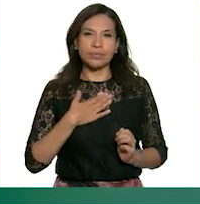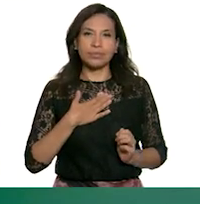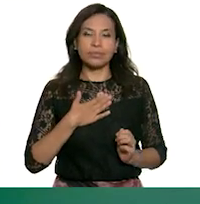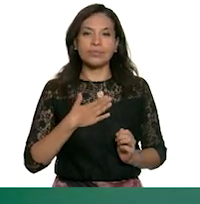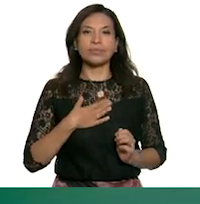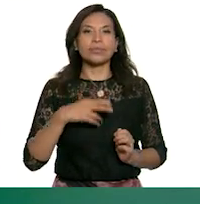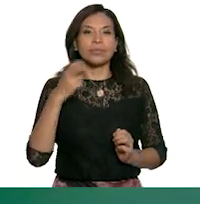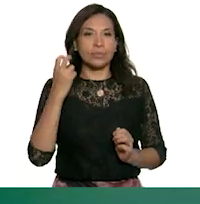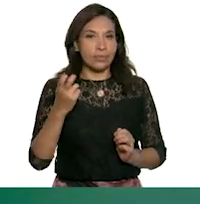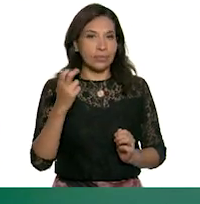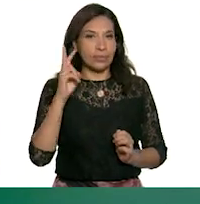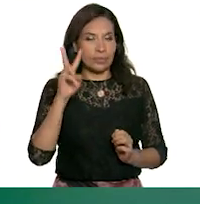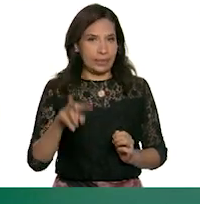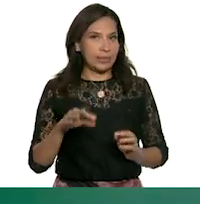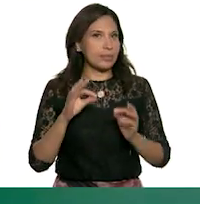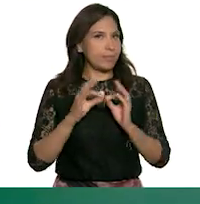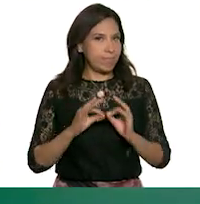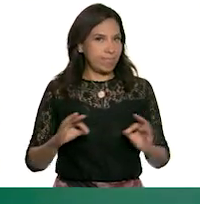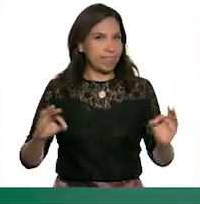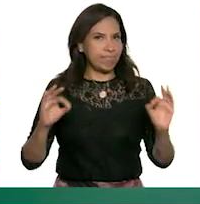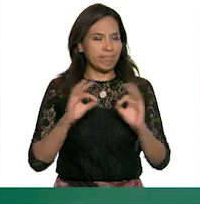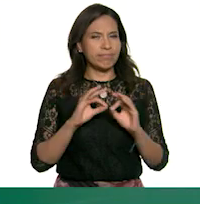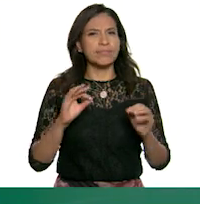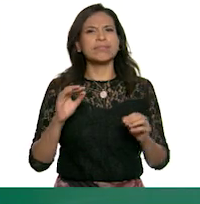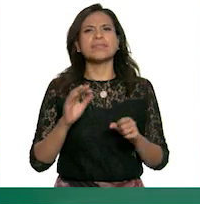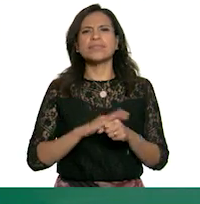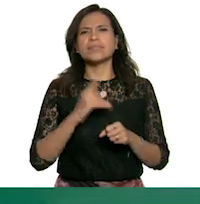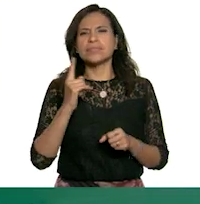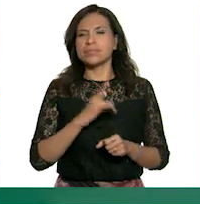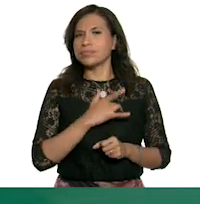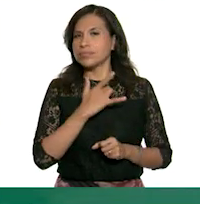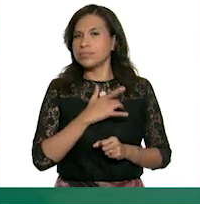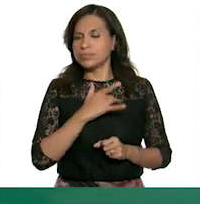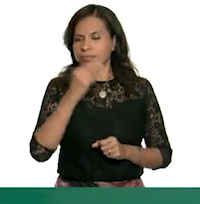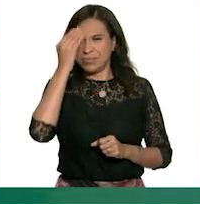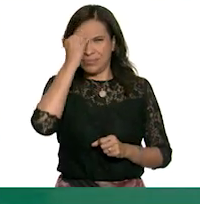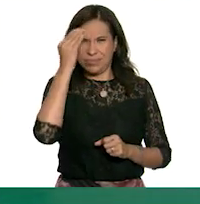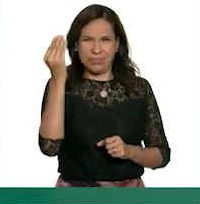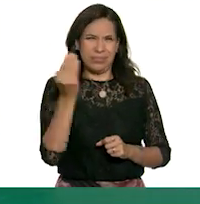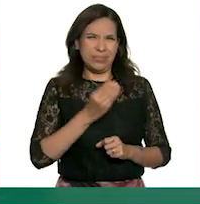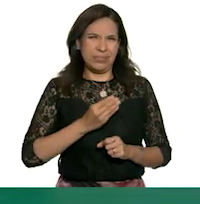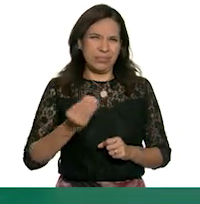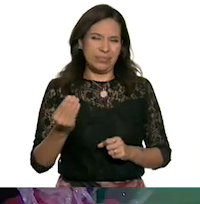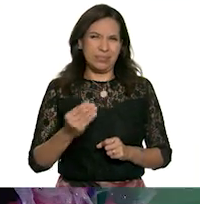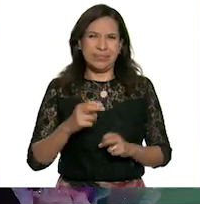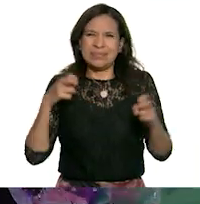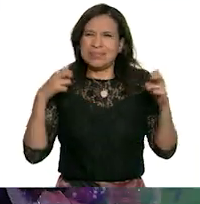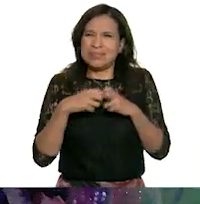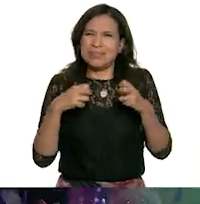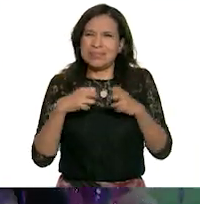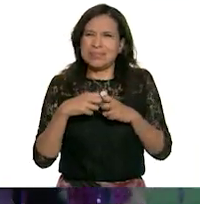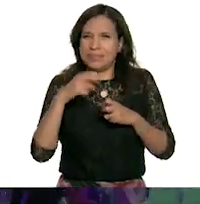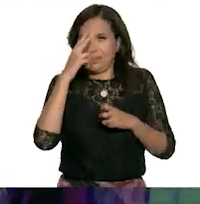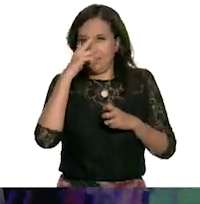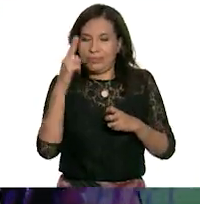Esta parte es muy importante, sobre todo cuando sientes horror horror o pánico.